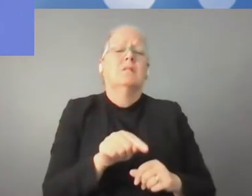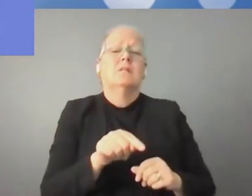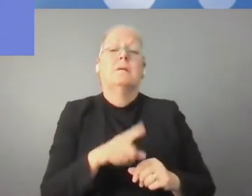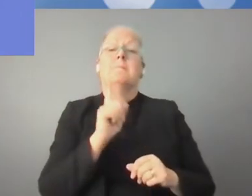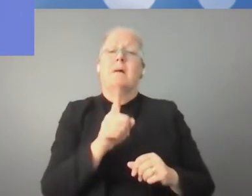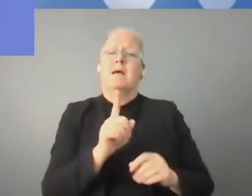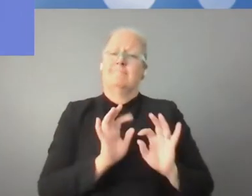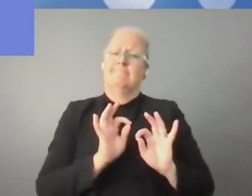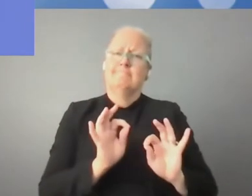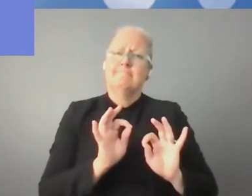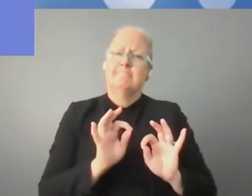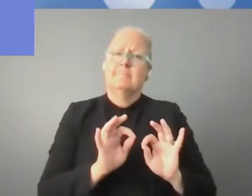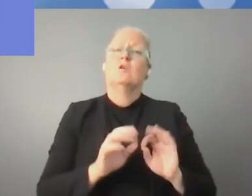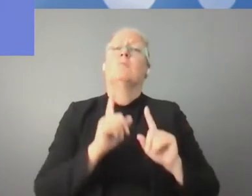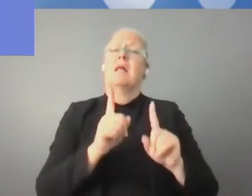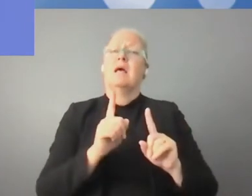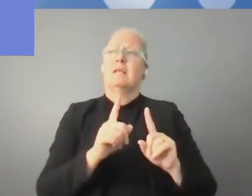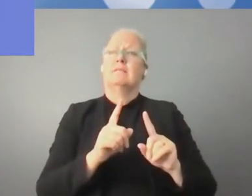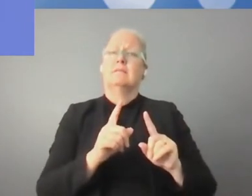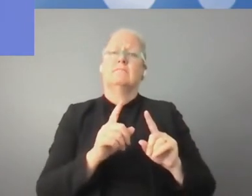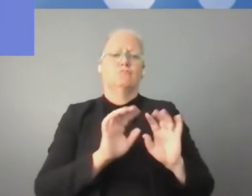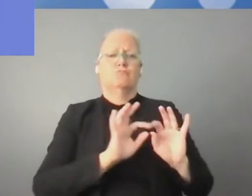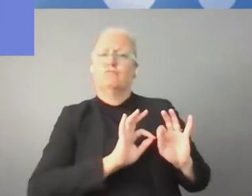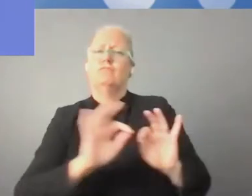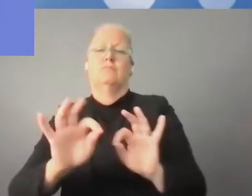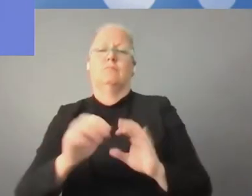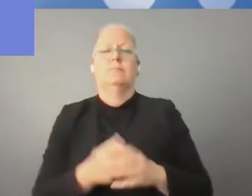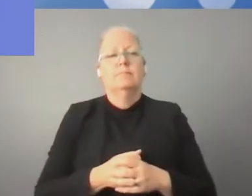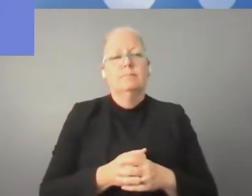falsa. Así que ese tipo de soluciones no debemos buscarlas.